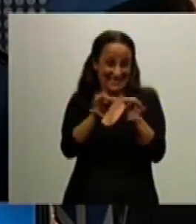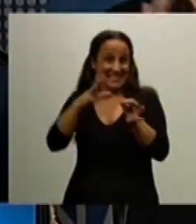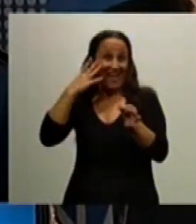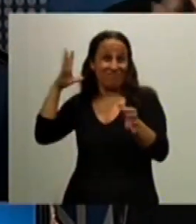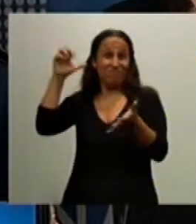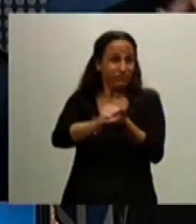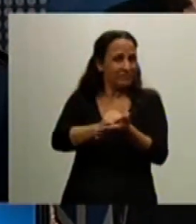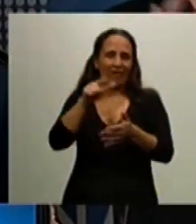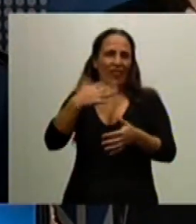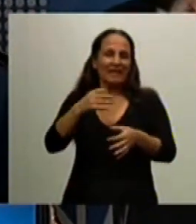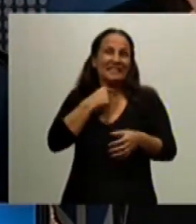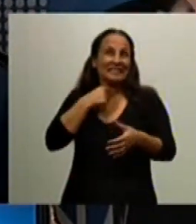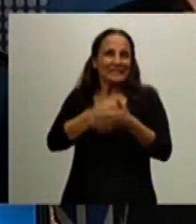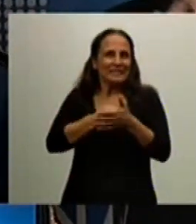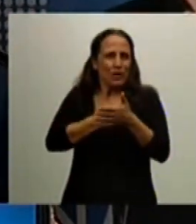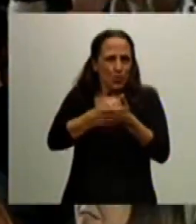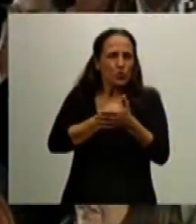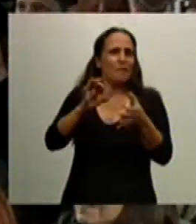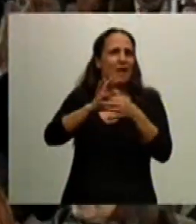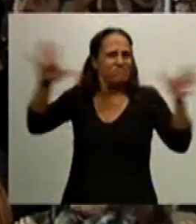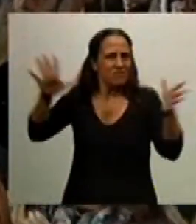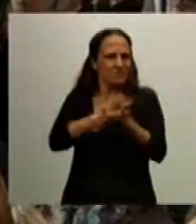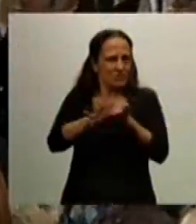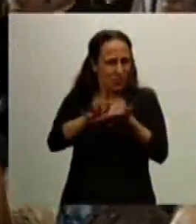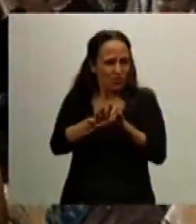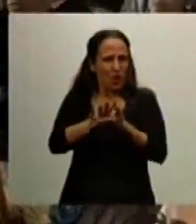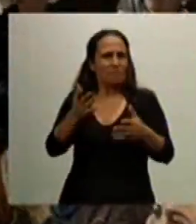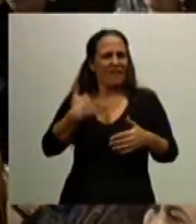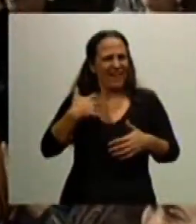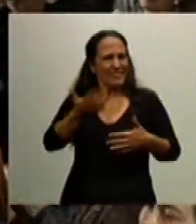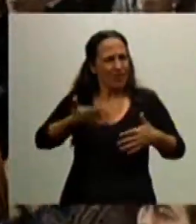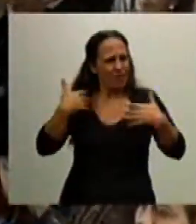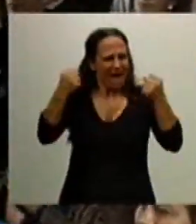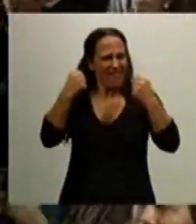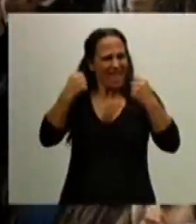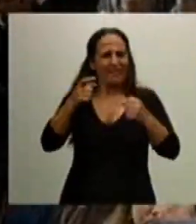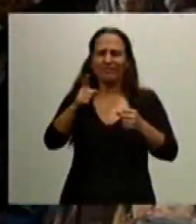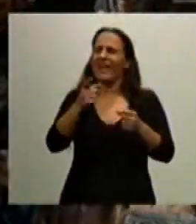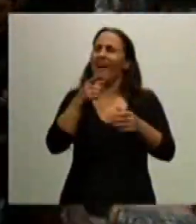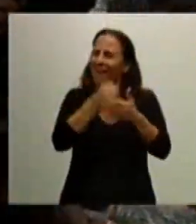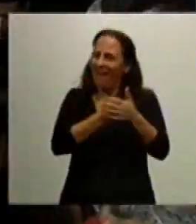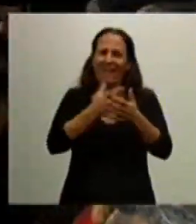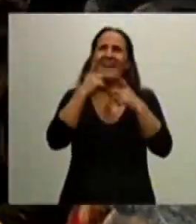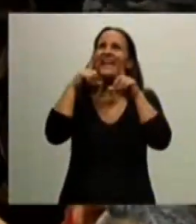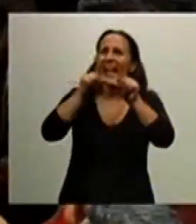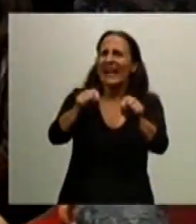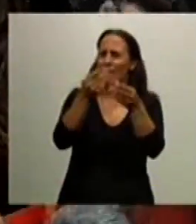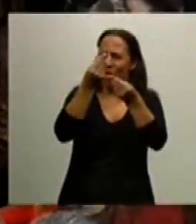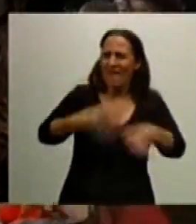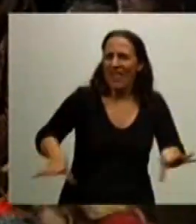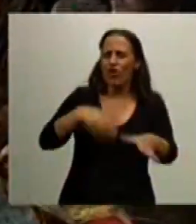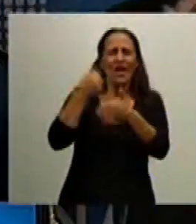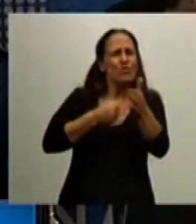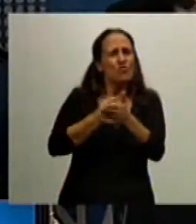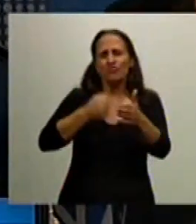islas Malvinas. A no abandonar ese reclamo histórico ni esa